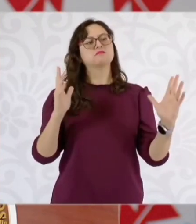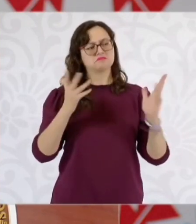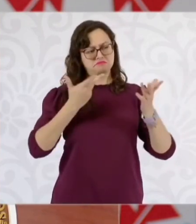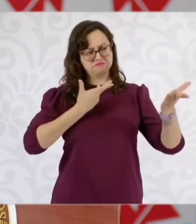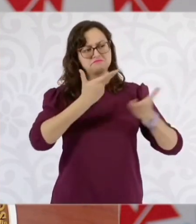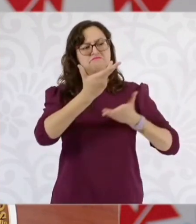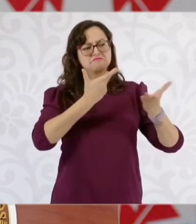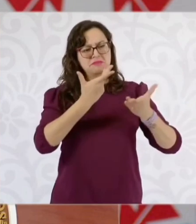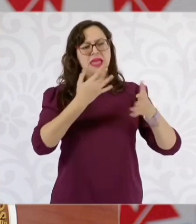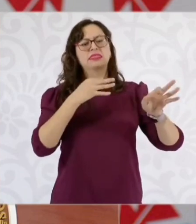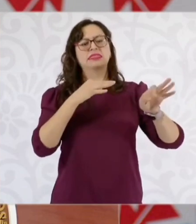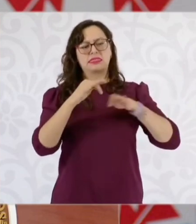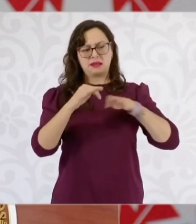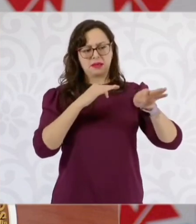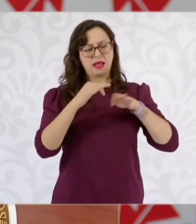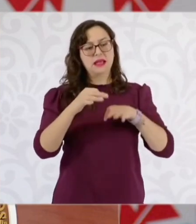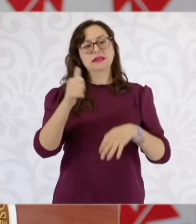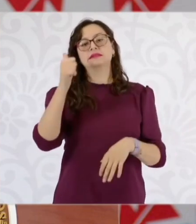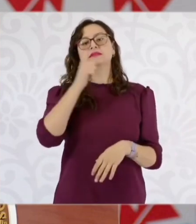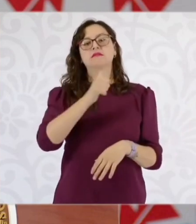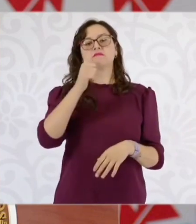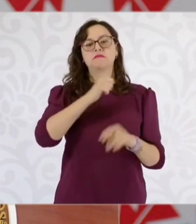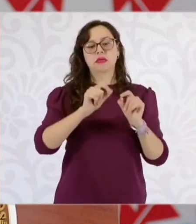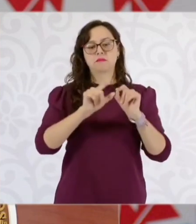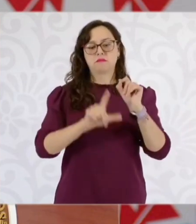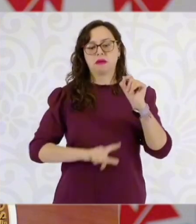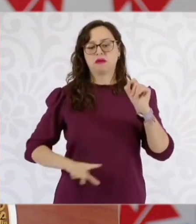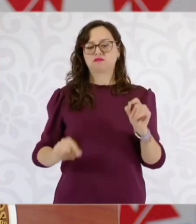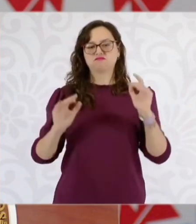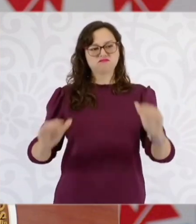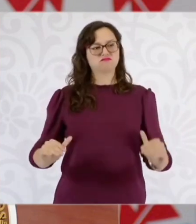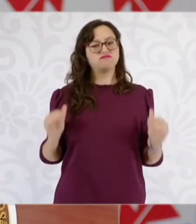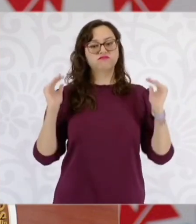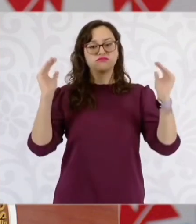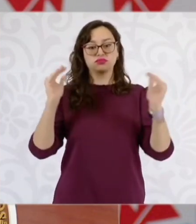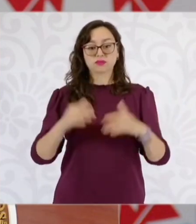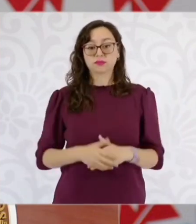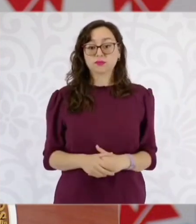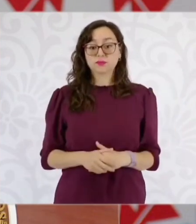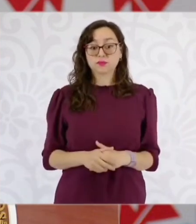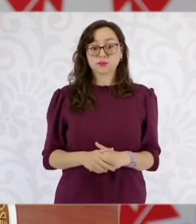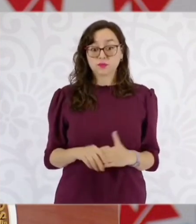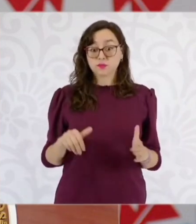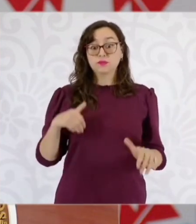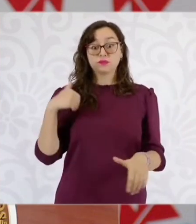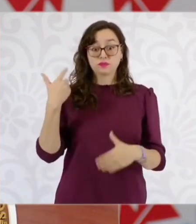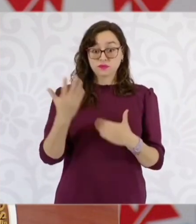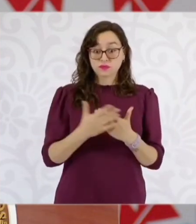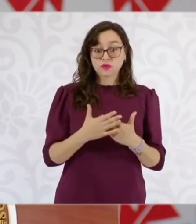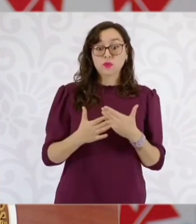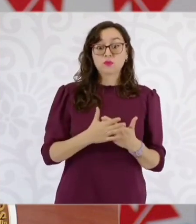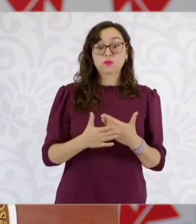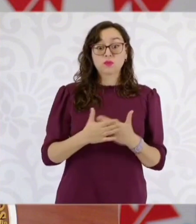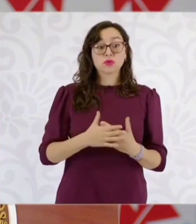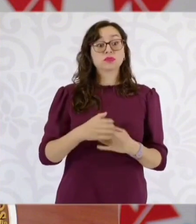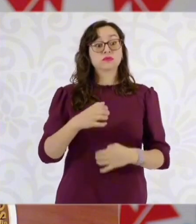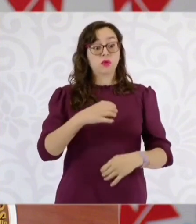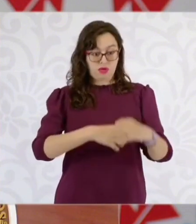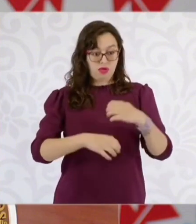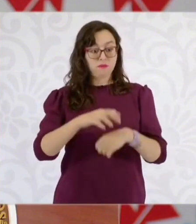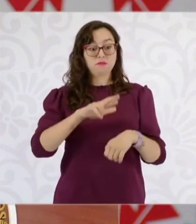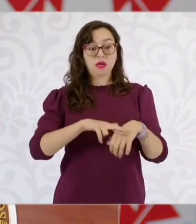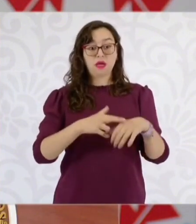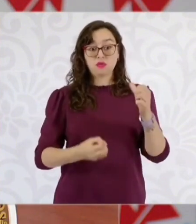poniendo en alto el nombre de México. Entonces, frente al embajador que hoy, que el día de ayer nombró